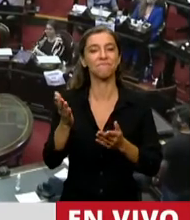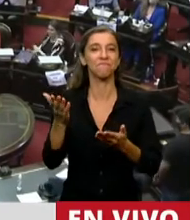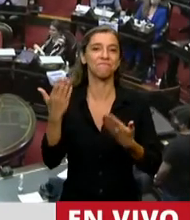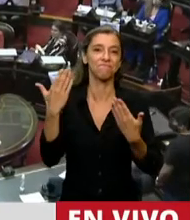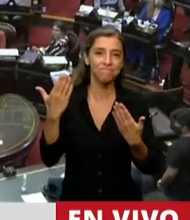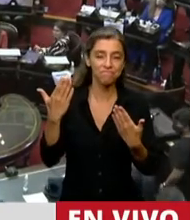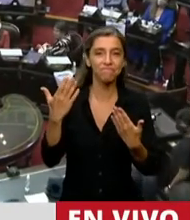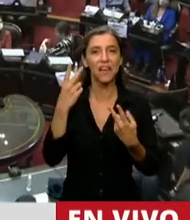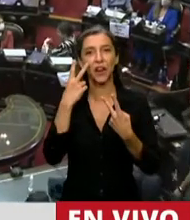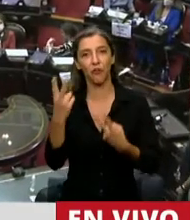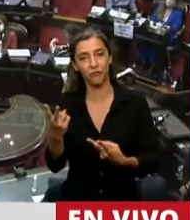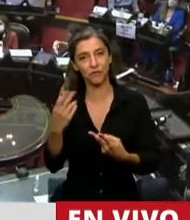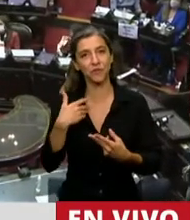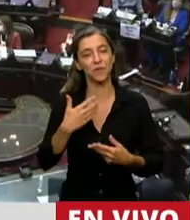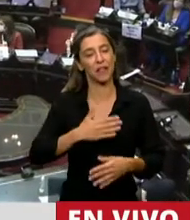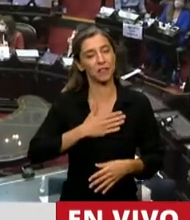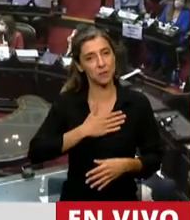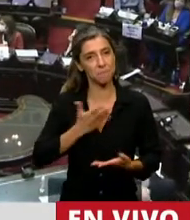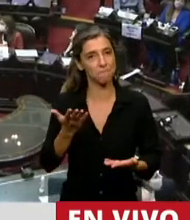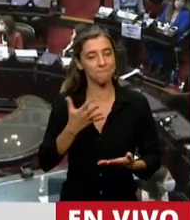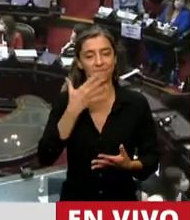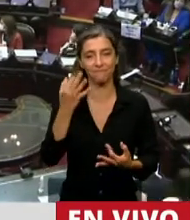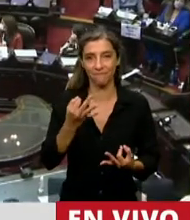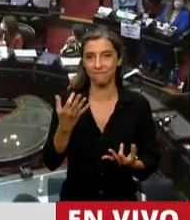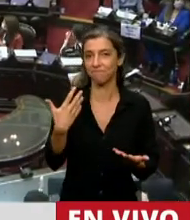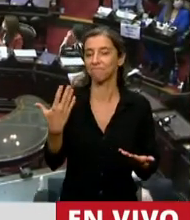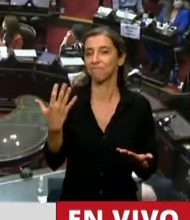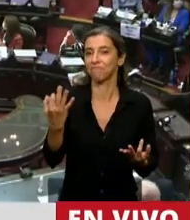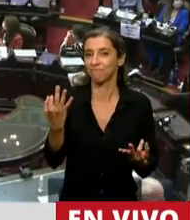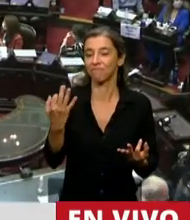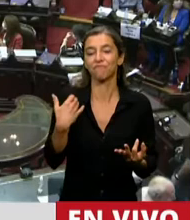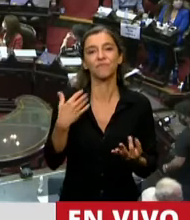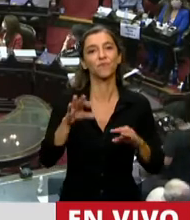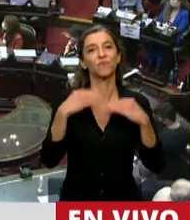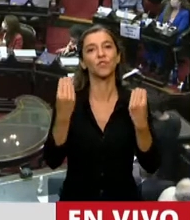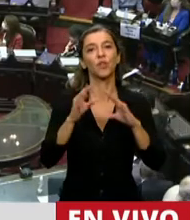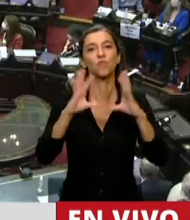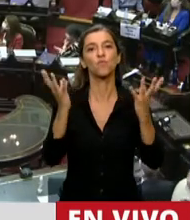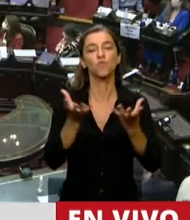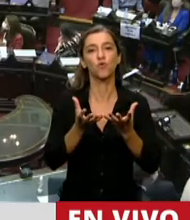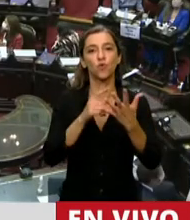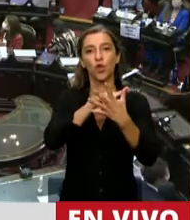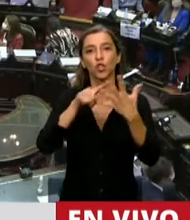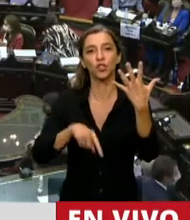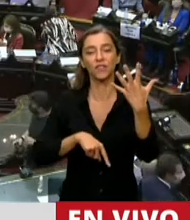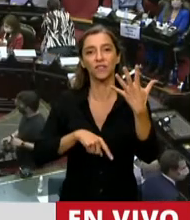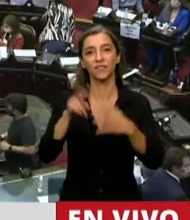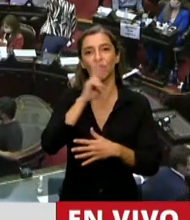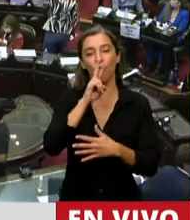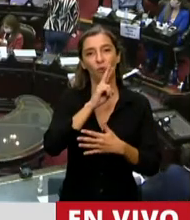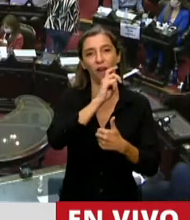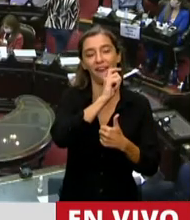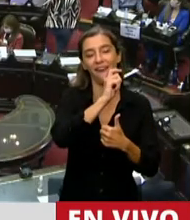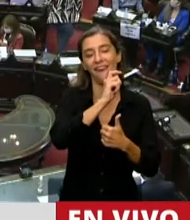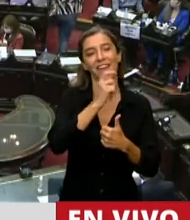por este reconocimiento que es extraordinario que ha recibido 5 mujeres en el mundo en este año. Y esto